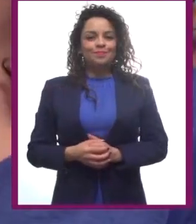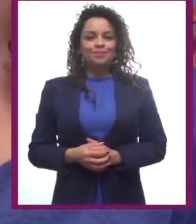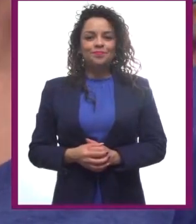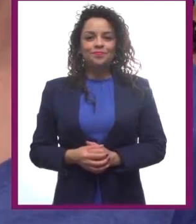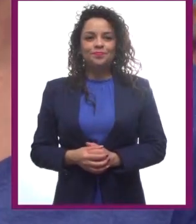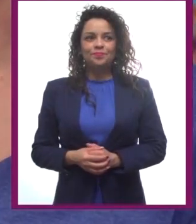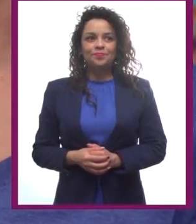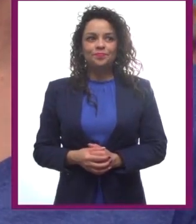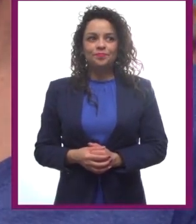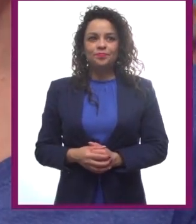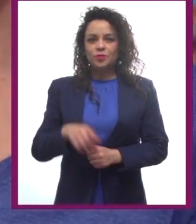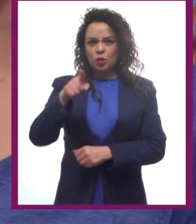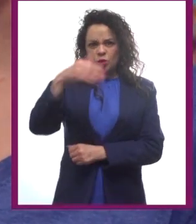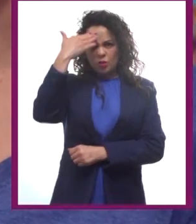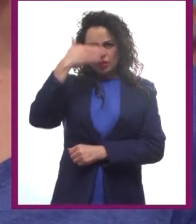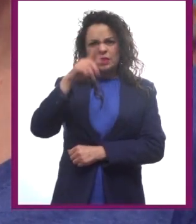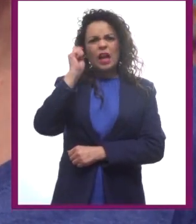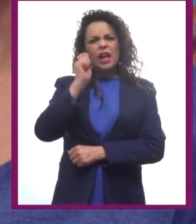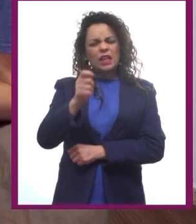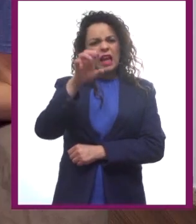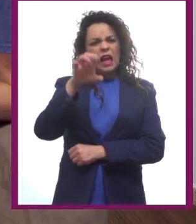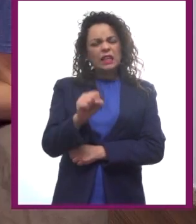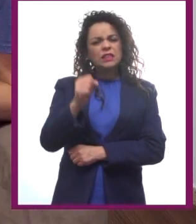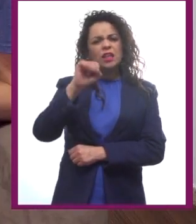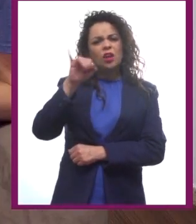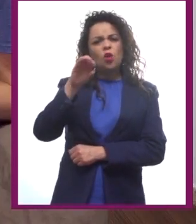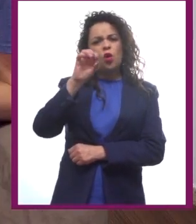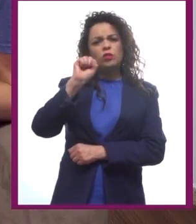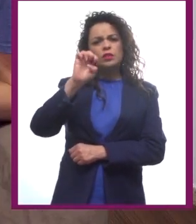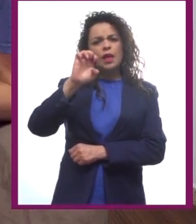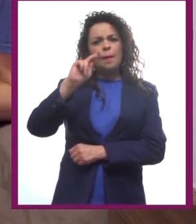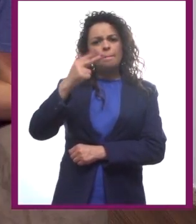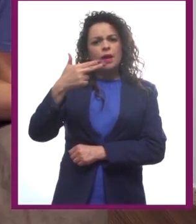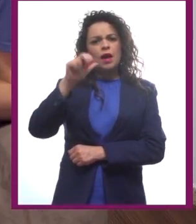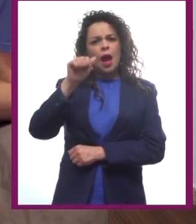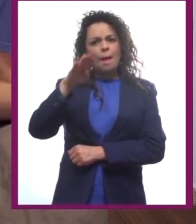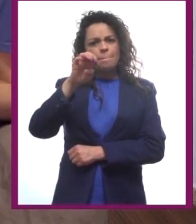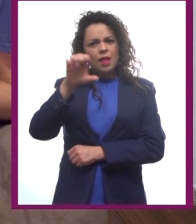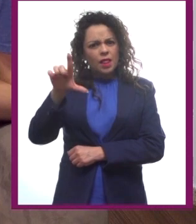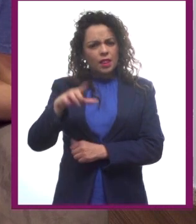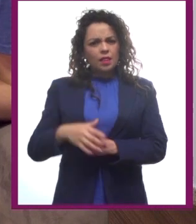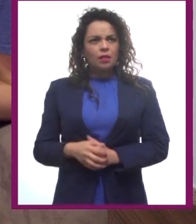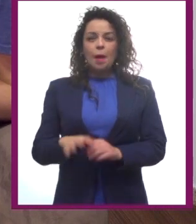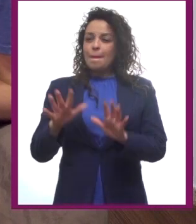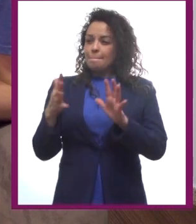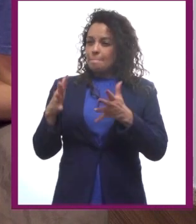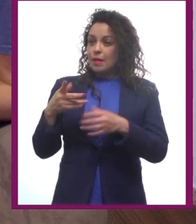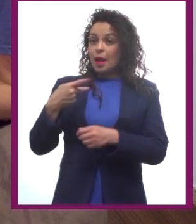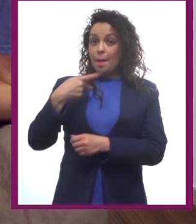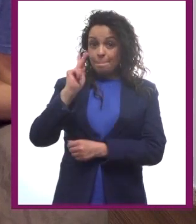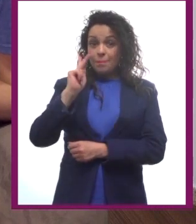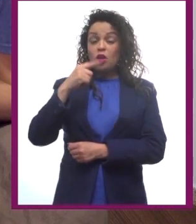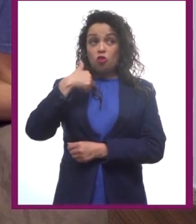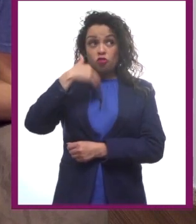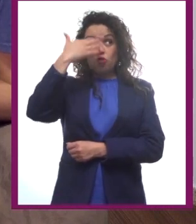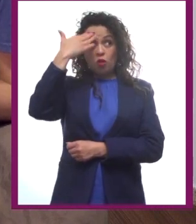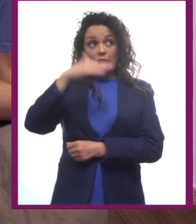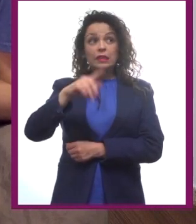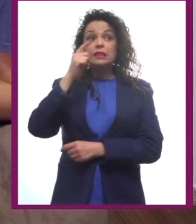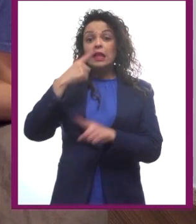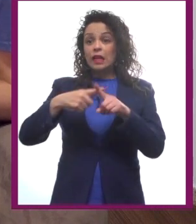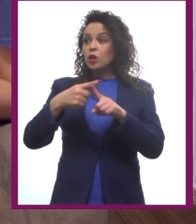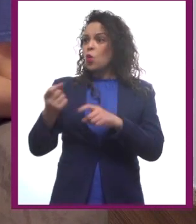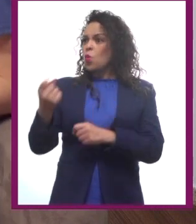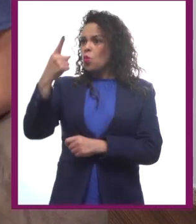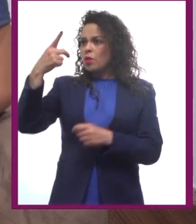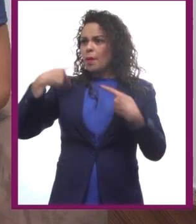¿Tú sabes quién es Joseph Campbell? Más o menos. Pero sé de alguien que conoce sus libros